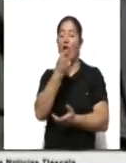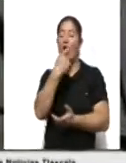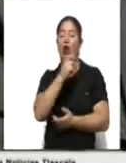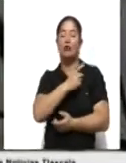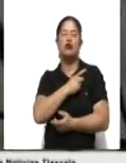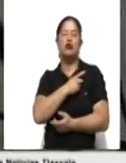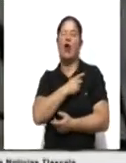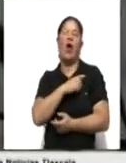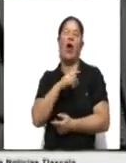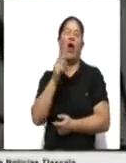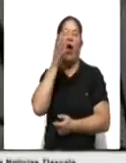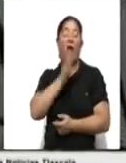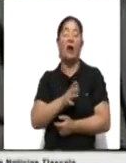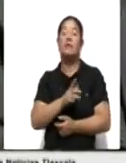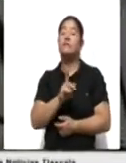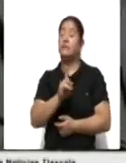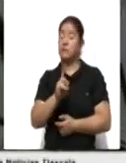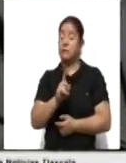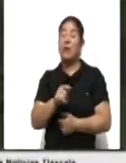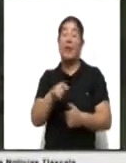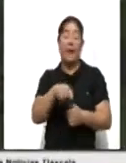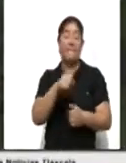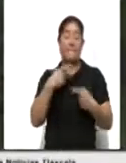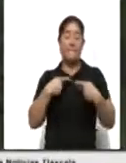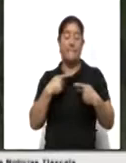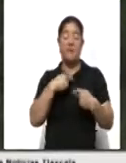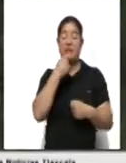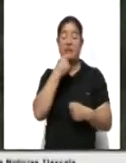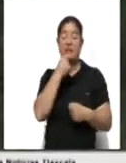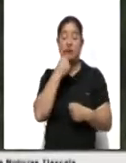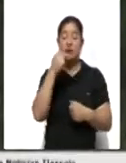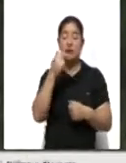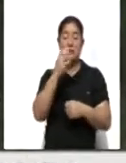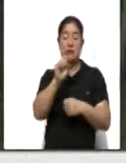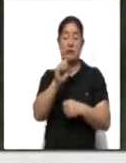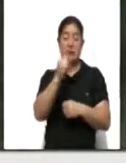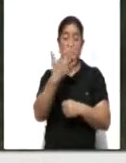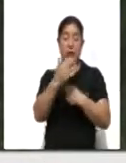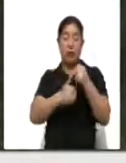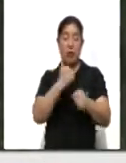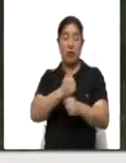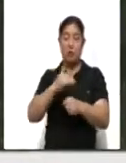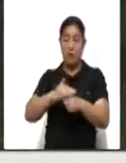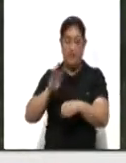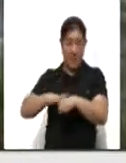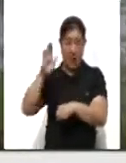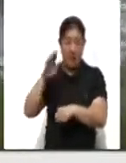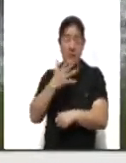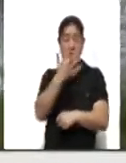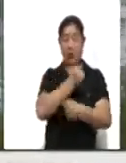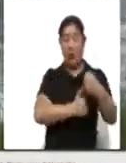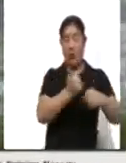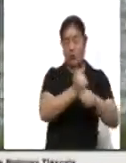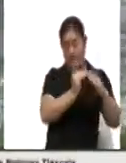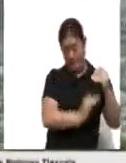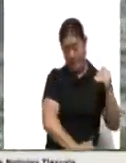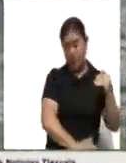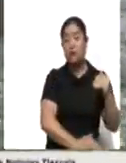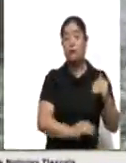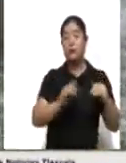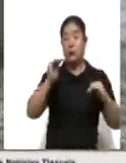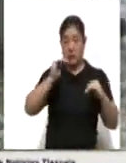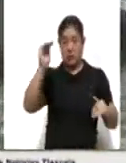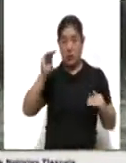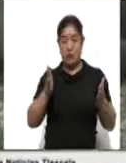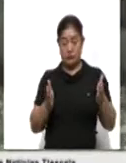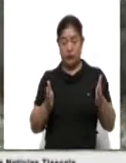especial atención en menores de 5 y mayores de 65 años de edad por ser grupos vulnerables. Con información de Altagracia